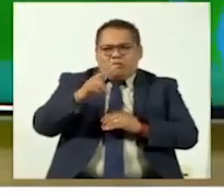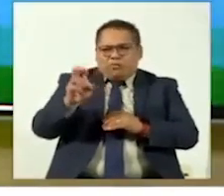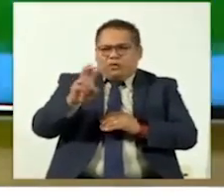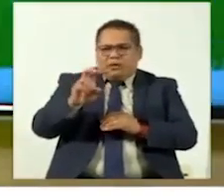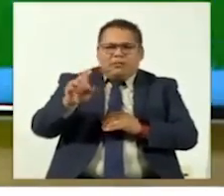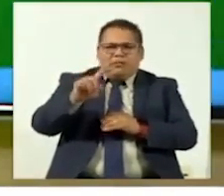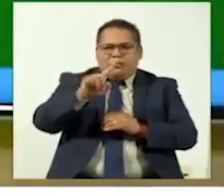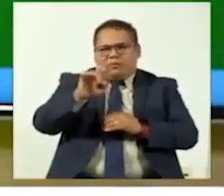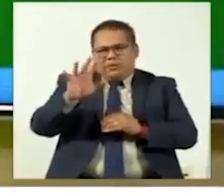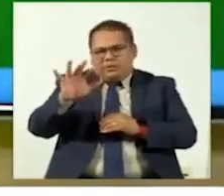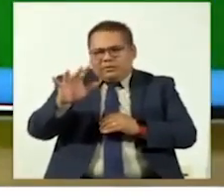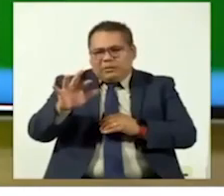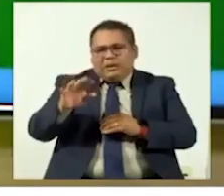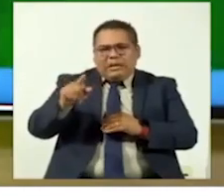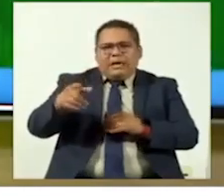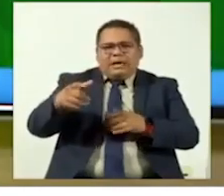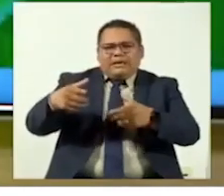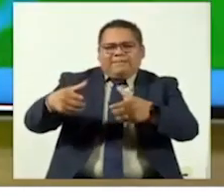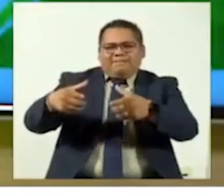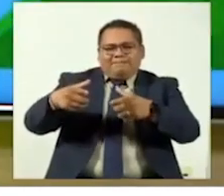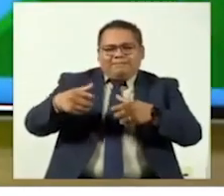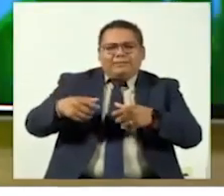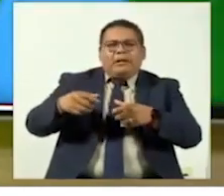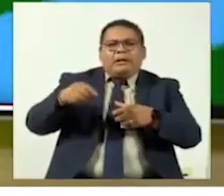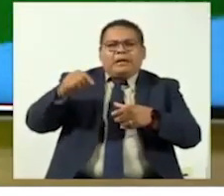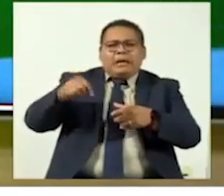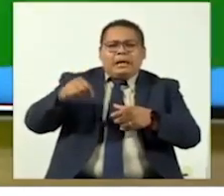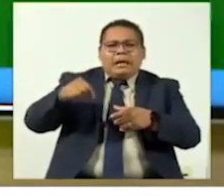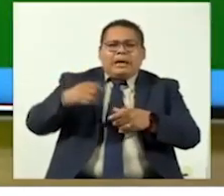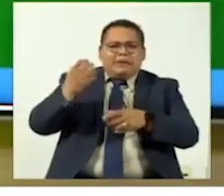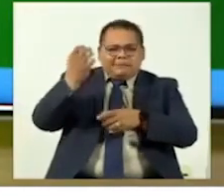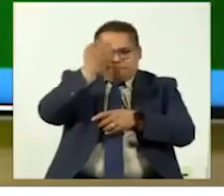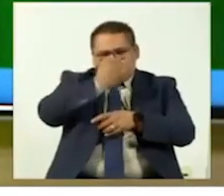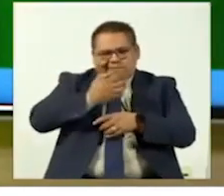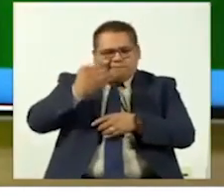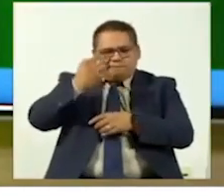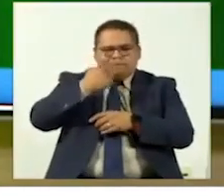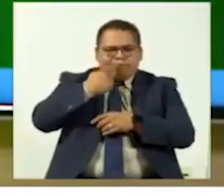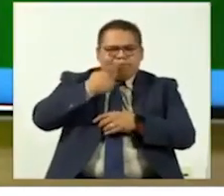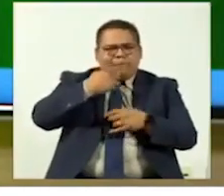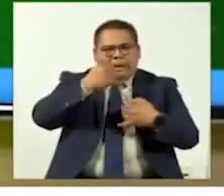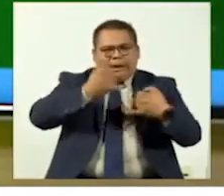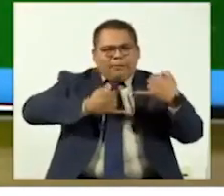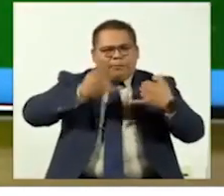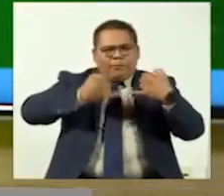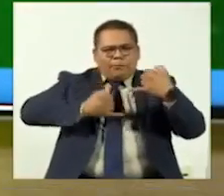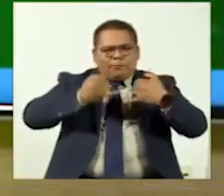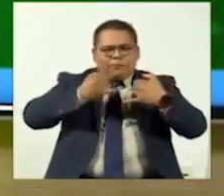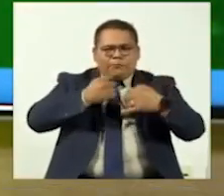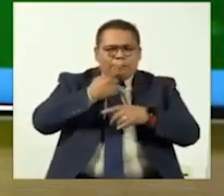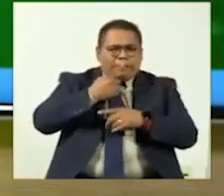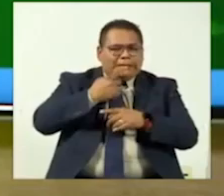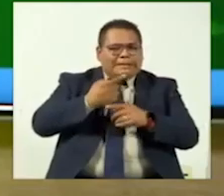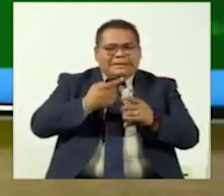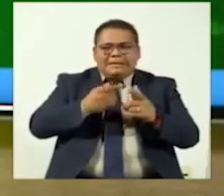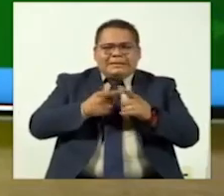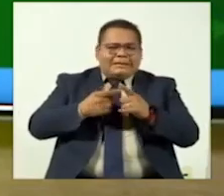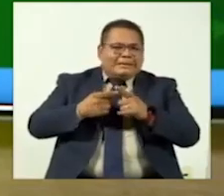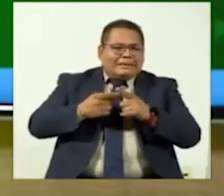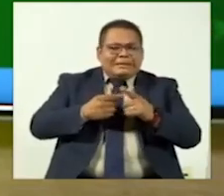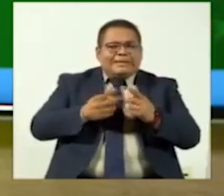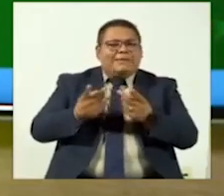150 sencillos que se estuvieron evaluando, que el jurado tuvo por ahí mucha tarea y